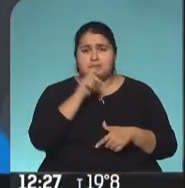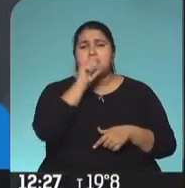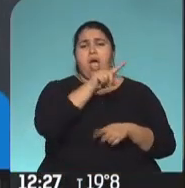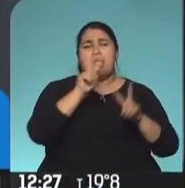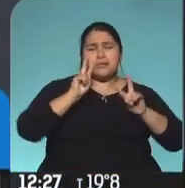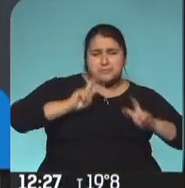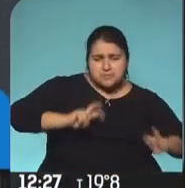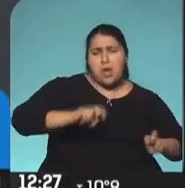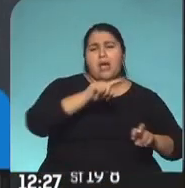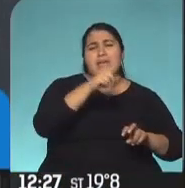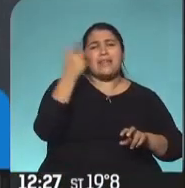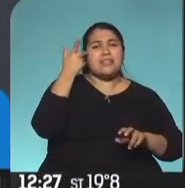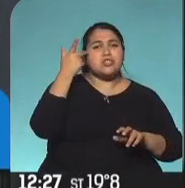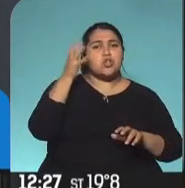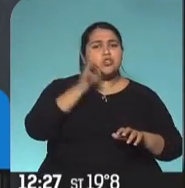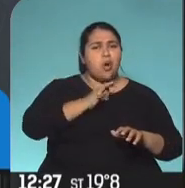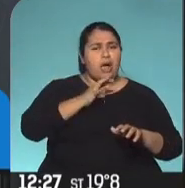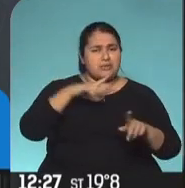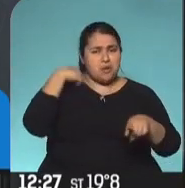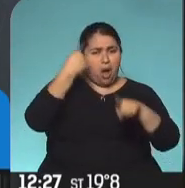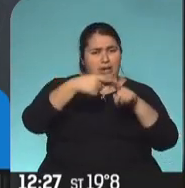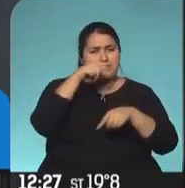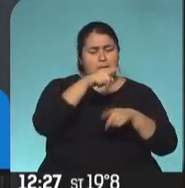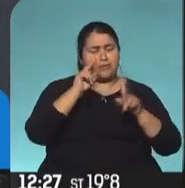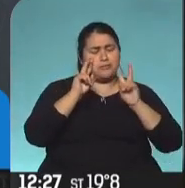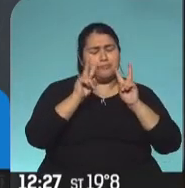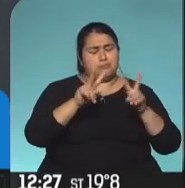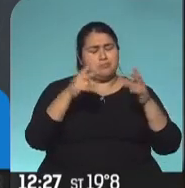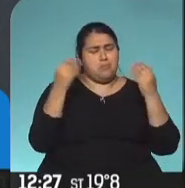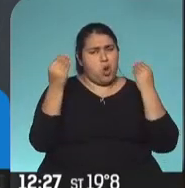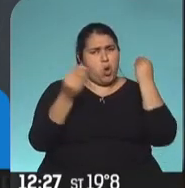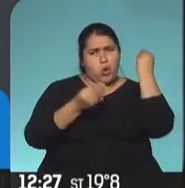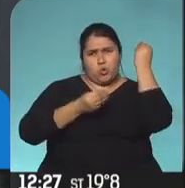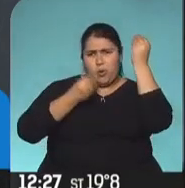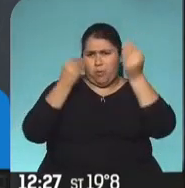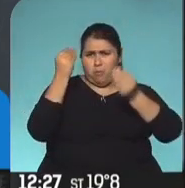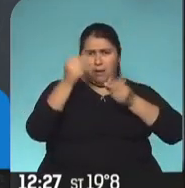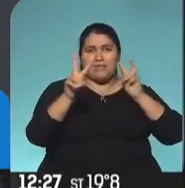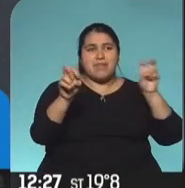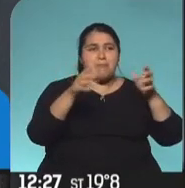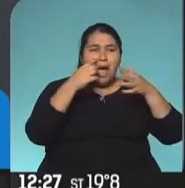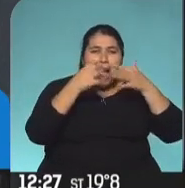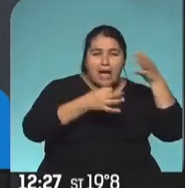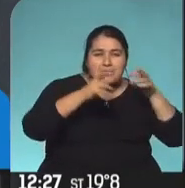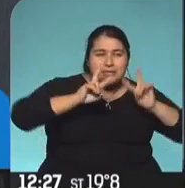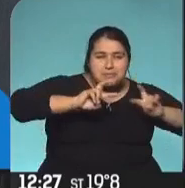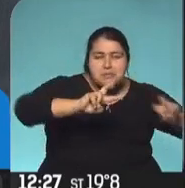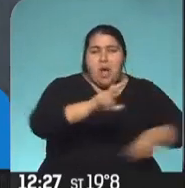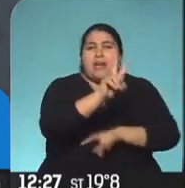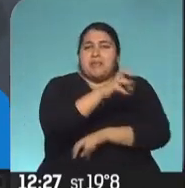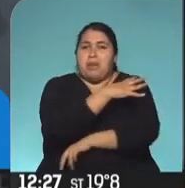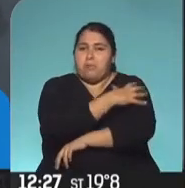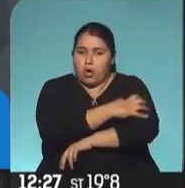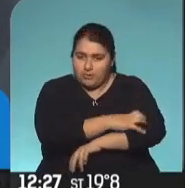pobreza desde los 18 años y tiene una inmensa preocupación. Pero no desde el lado tanto científico y político, sino más bien desde el lado